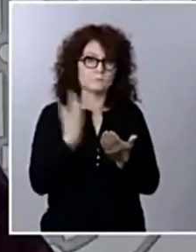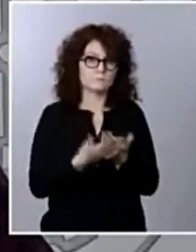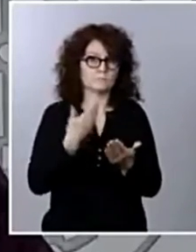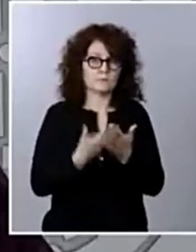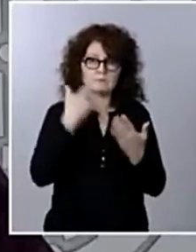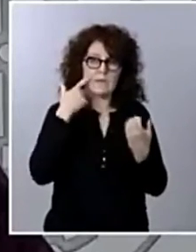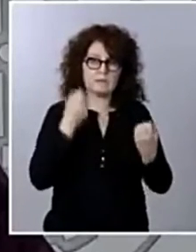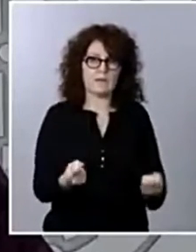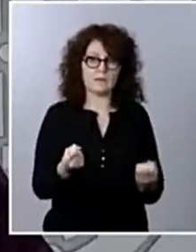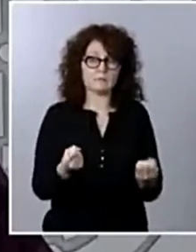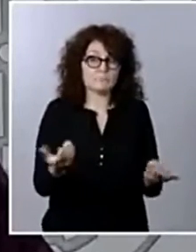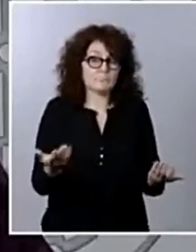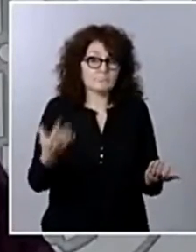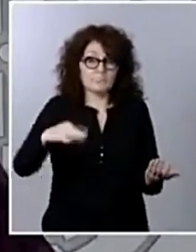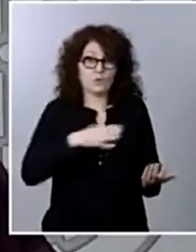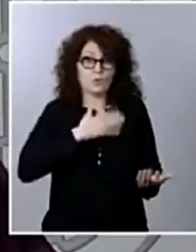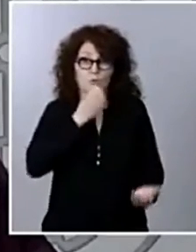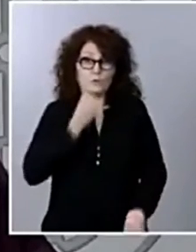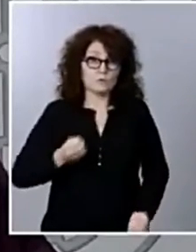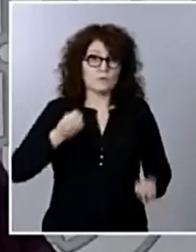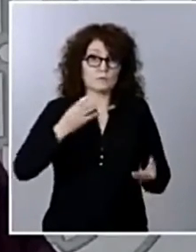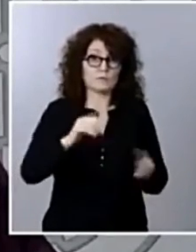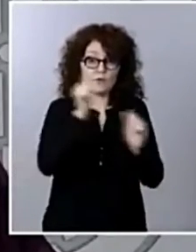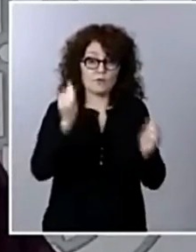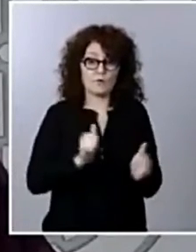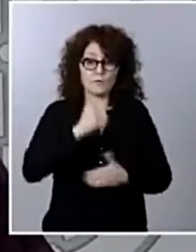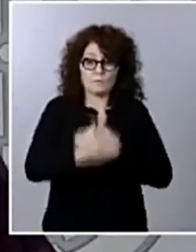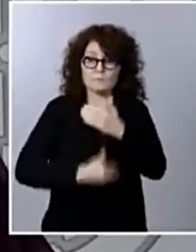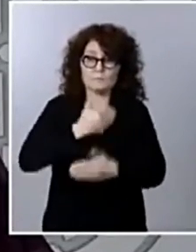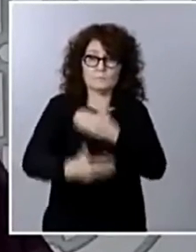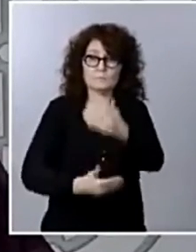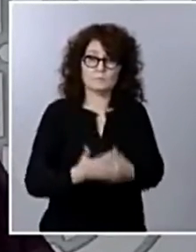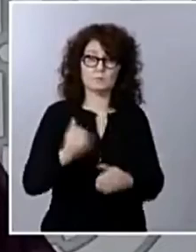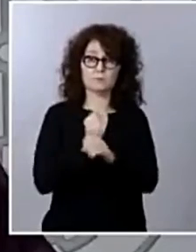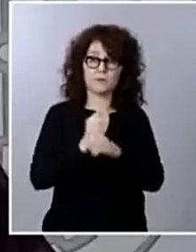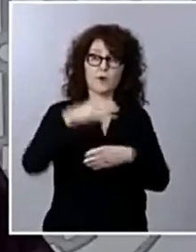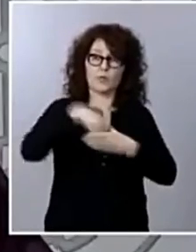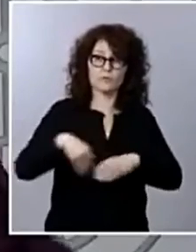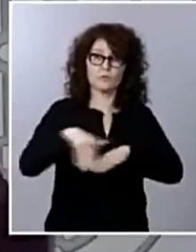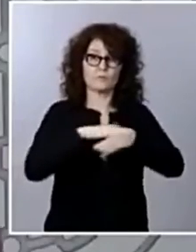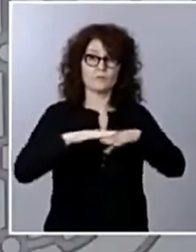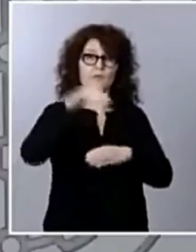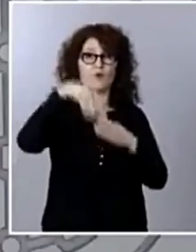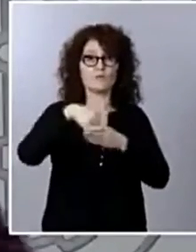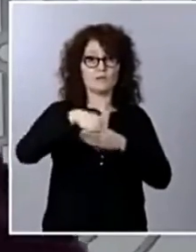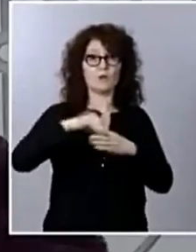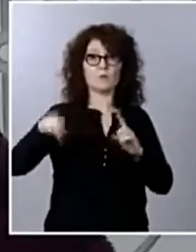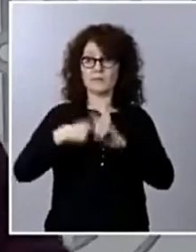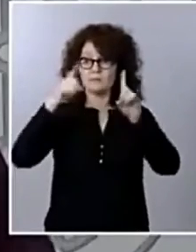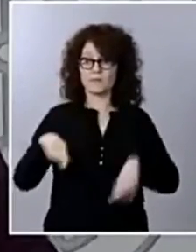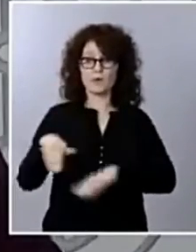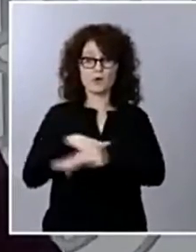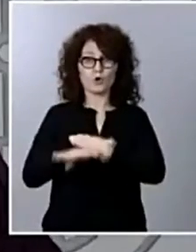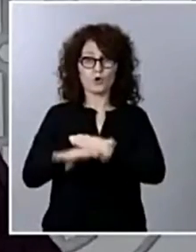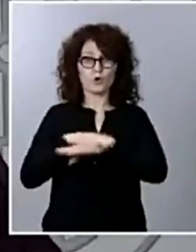que le puedo transmitir del proceder que sigue el Ministerio del Interior y que está siguiendo el Gobierno cuando llegan las personas a Canarias